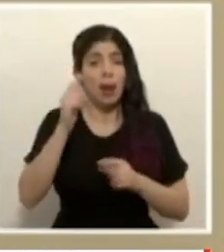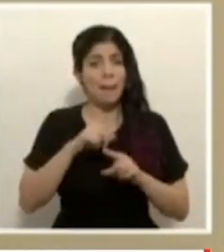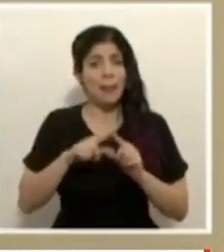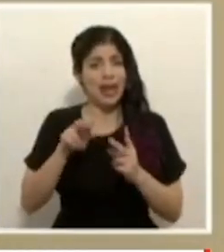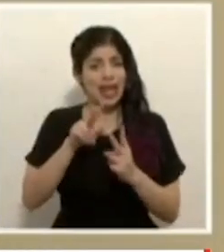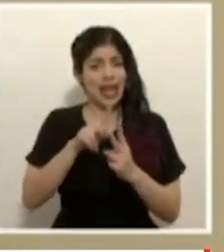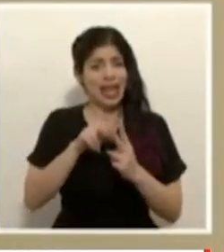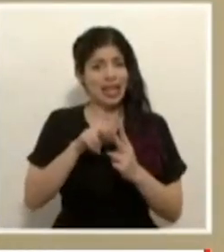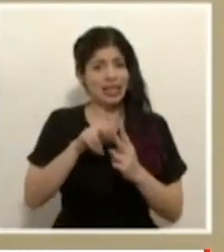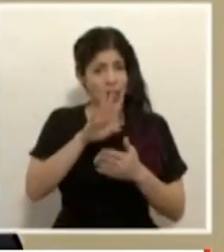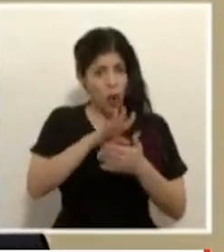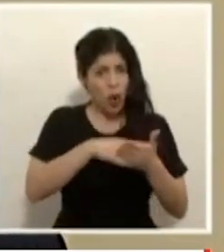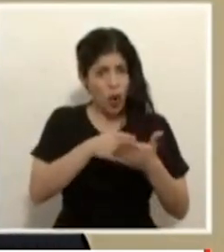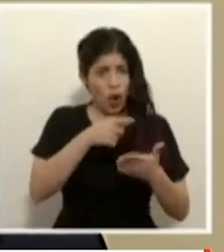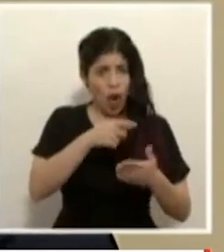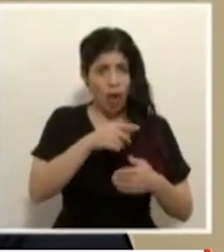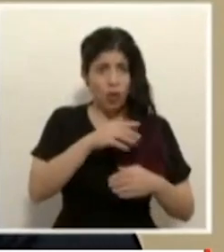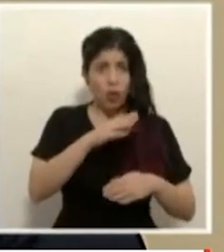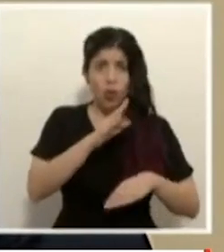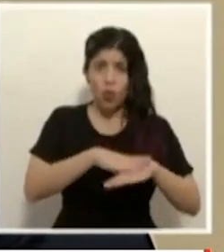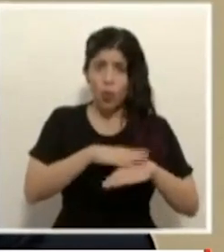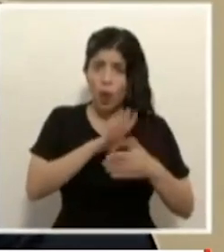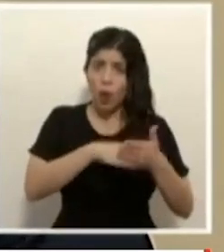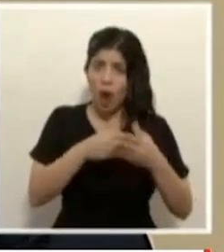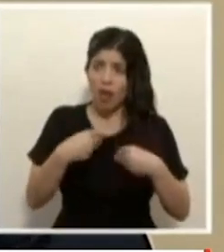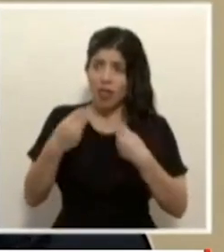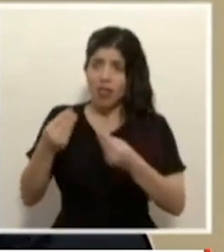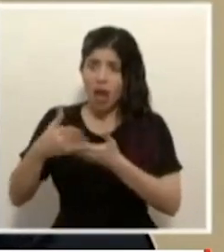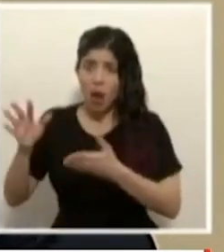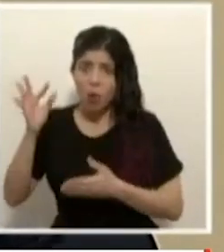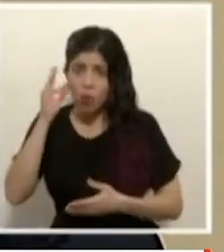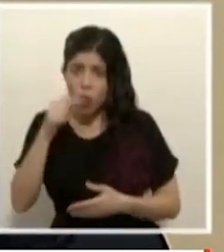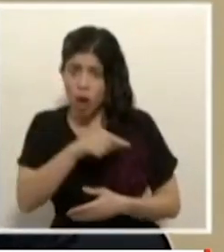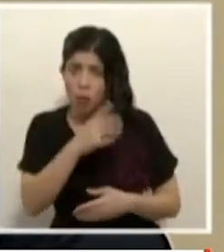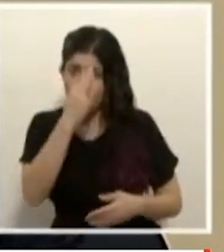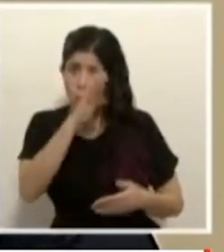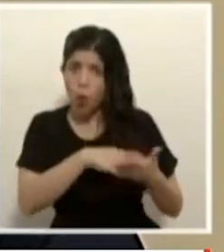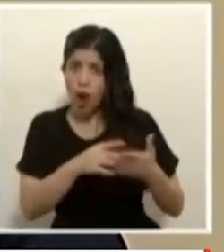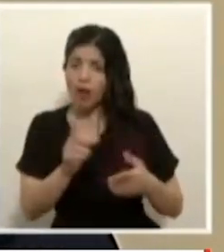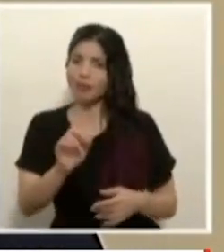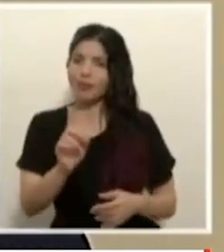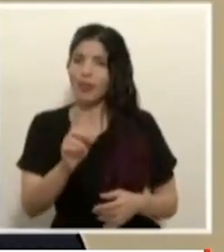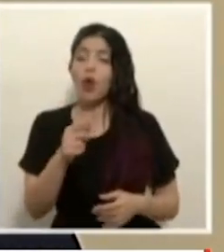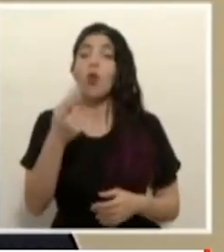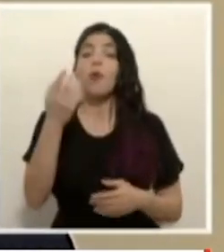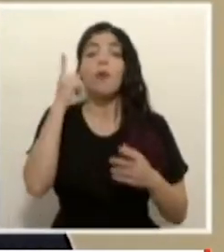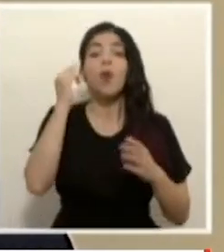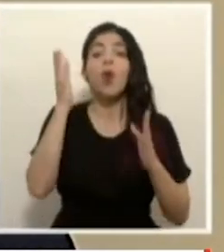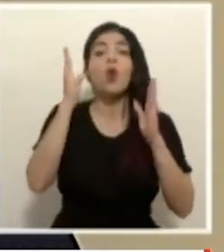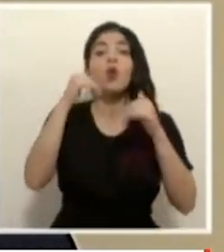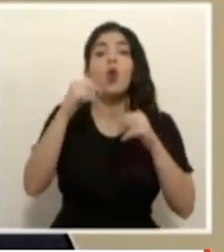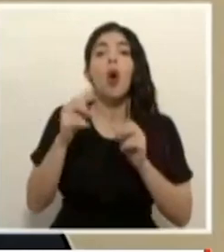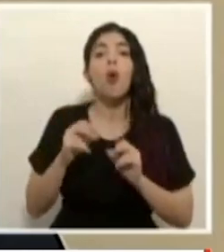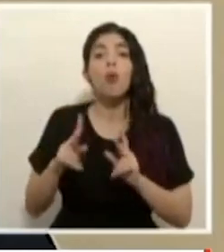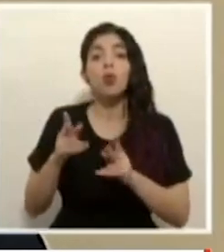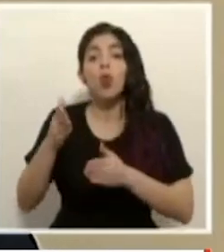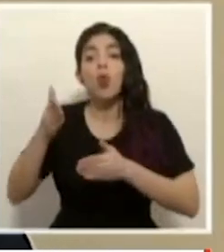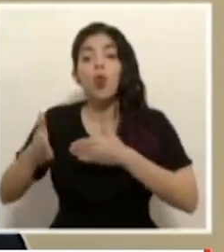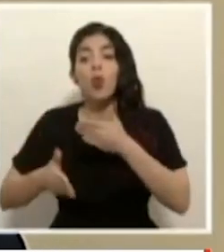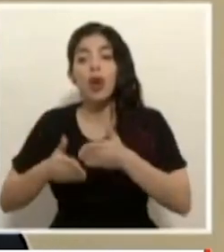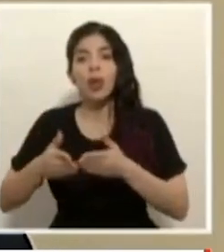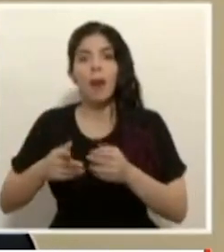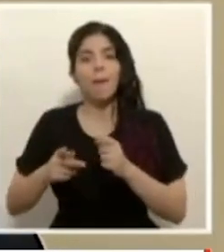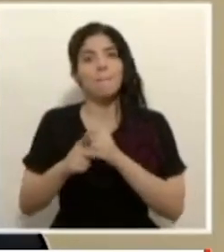son las jornadas que generan la exclusión es que no tengamos las oportunidades de cuido que como país no